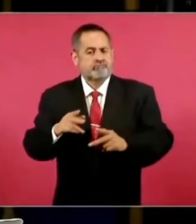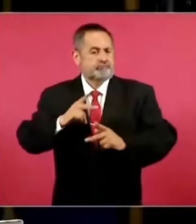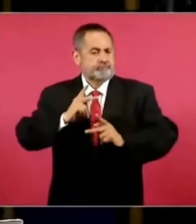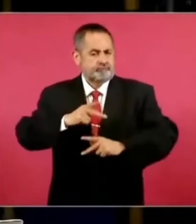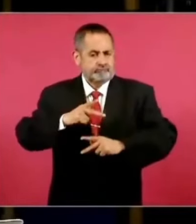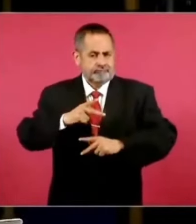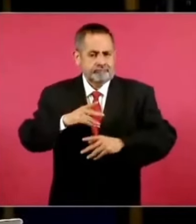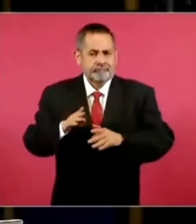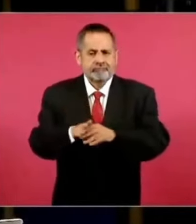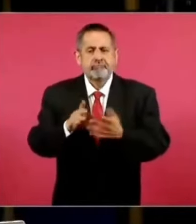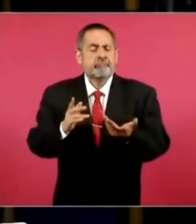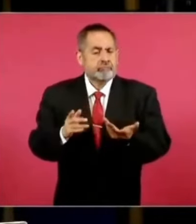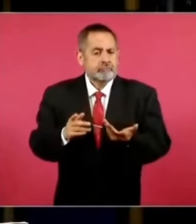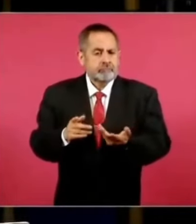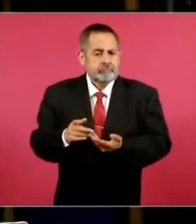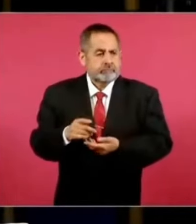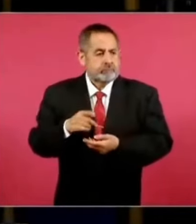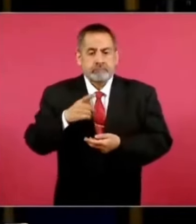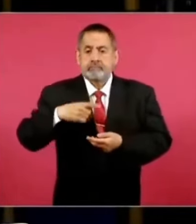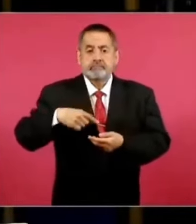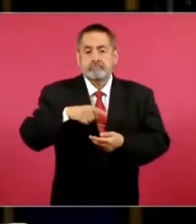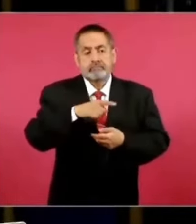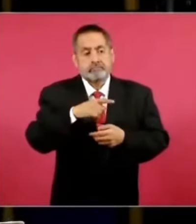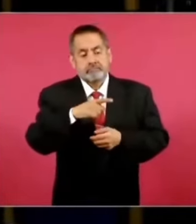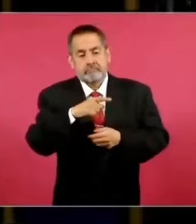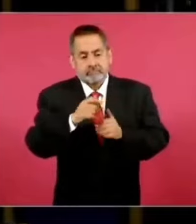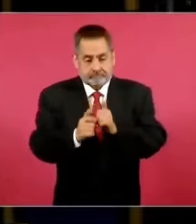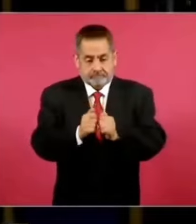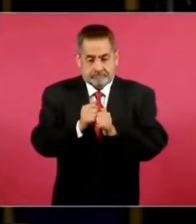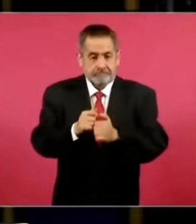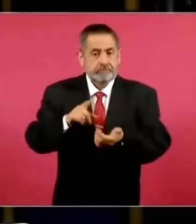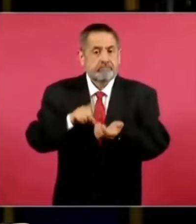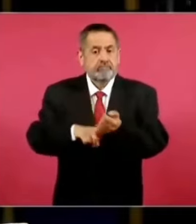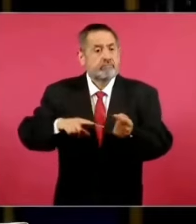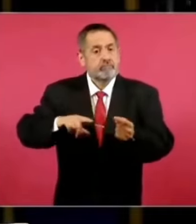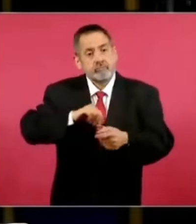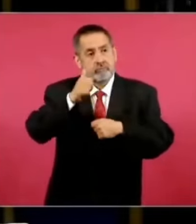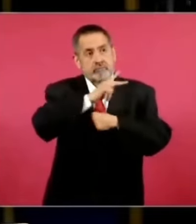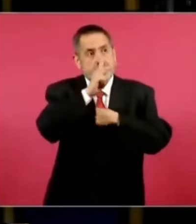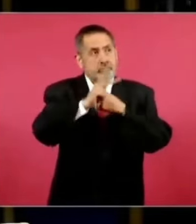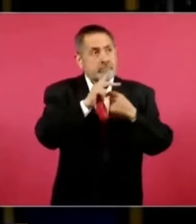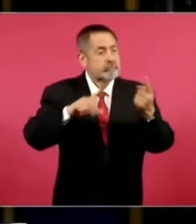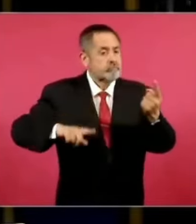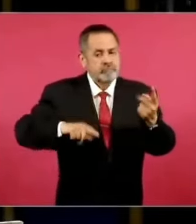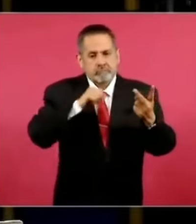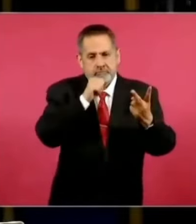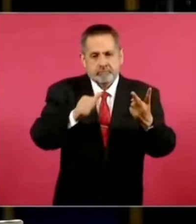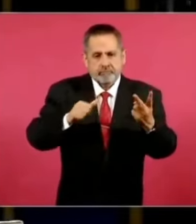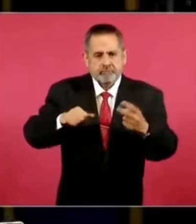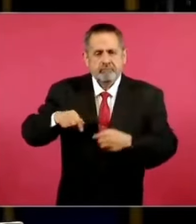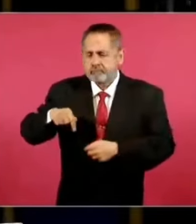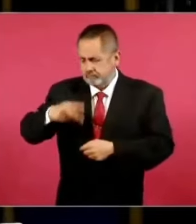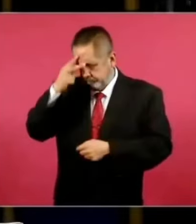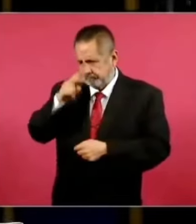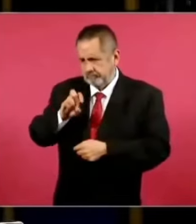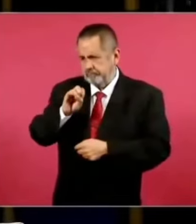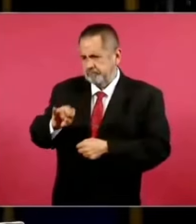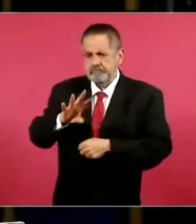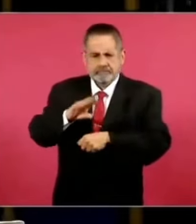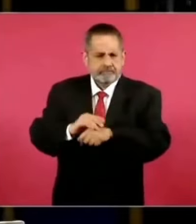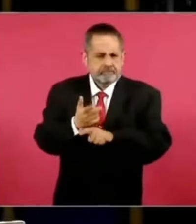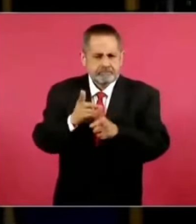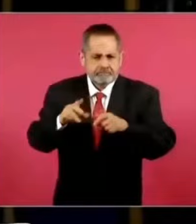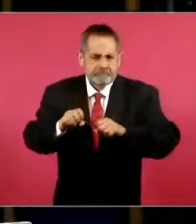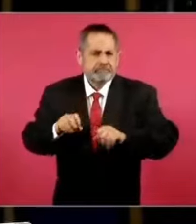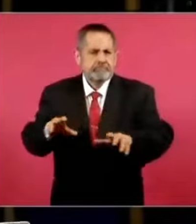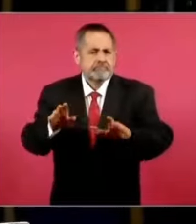TikTok, una plataforma que no es permitida en dispositivos gubernamentales en otros países. ¿Qué hace México al respecto para garantizar la protección de datos